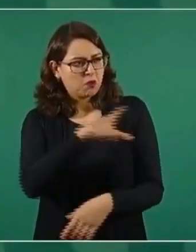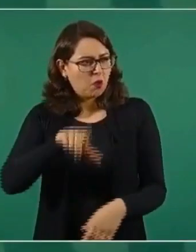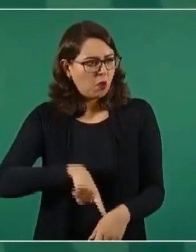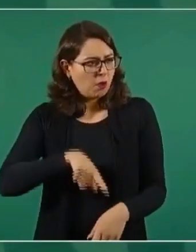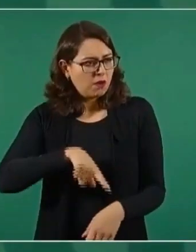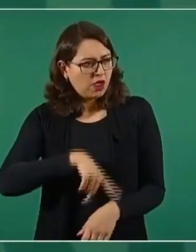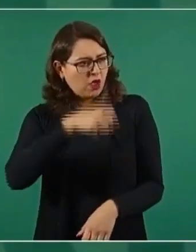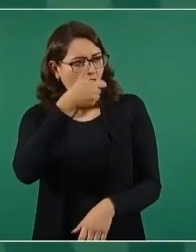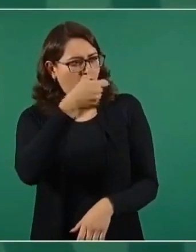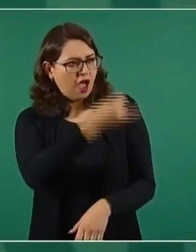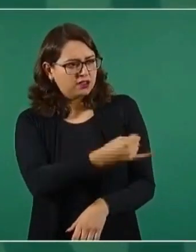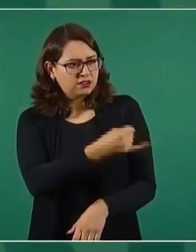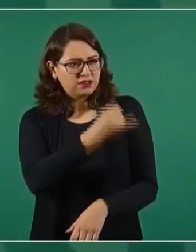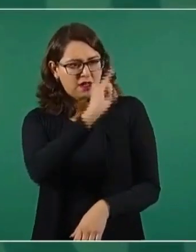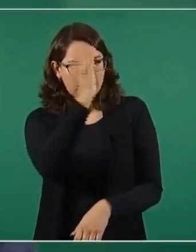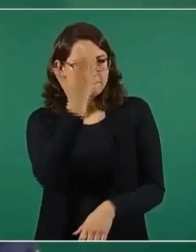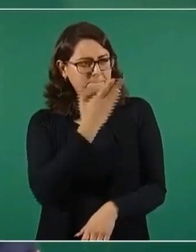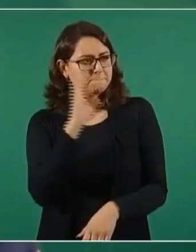ejemplo.